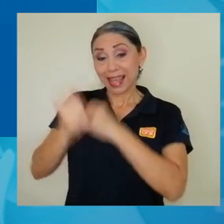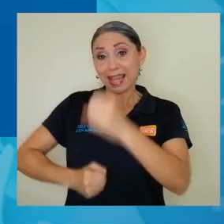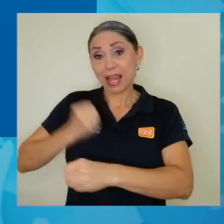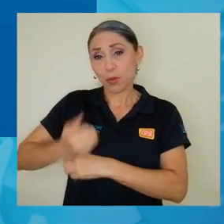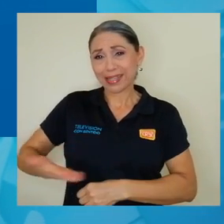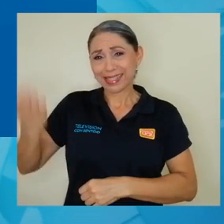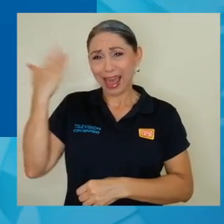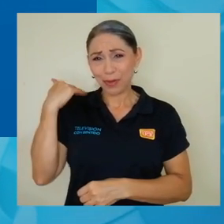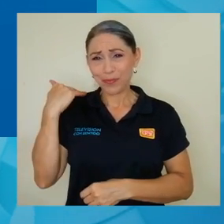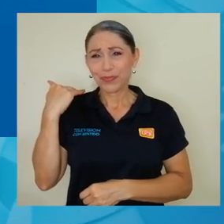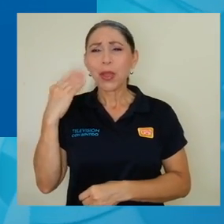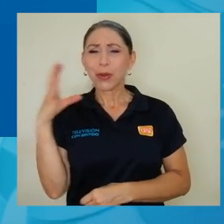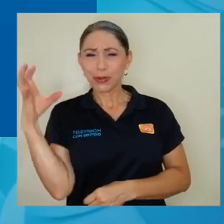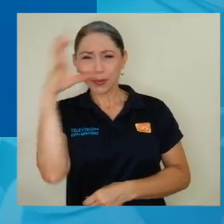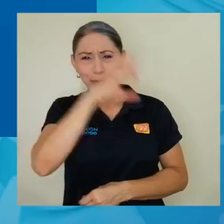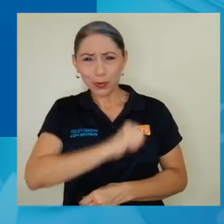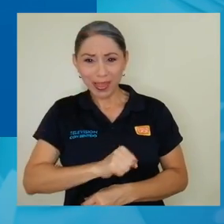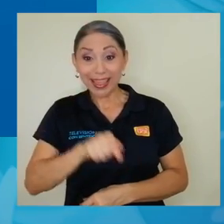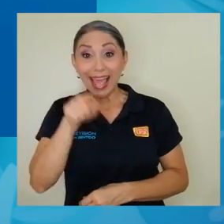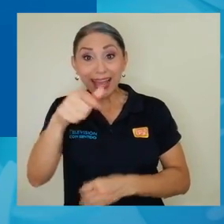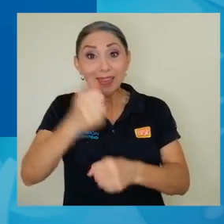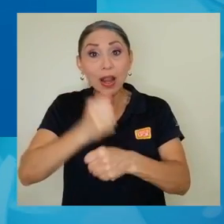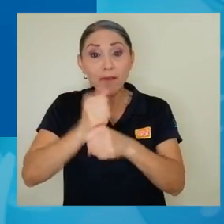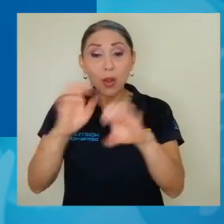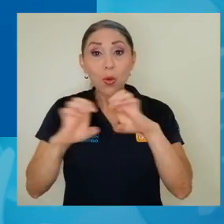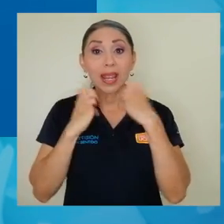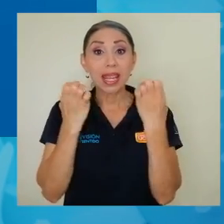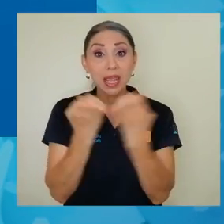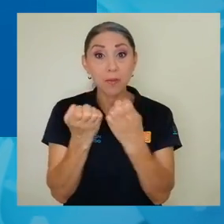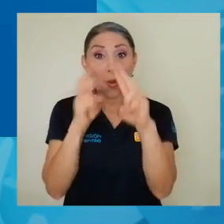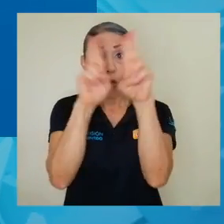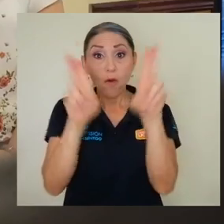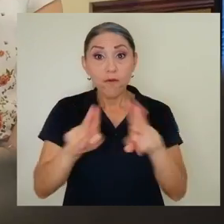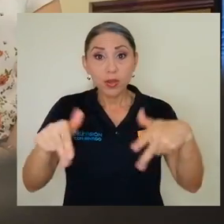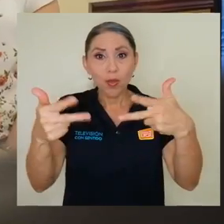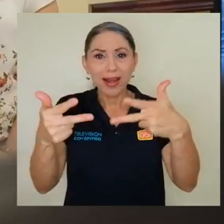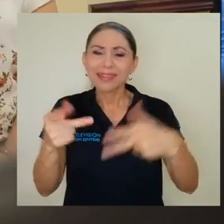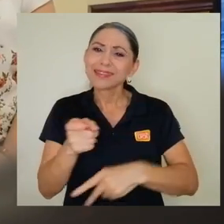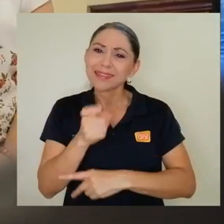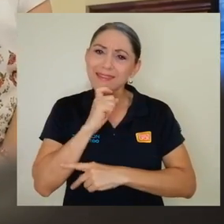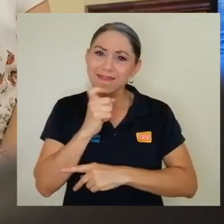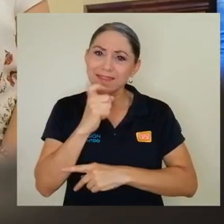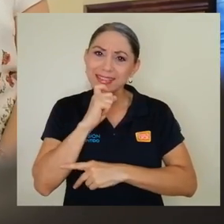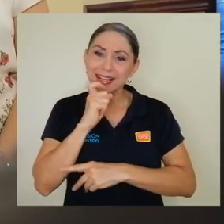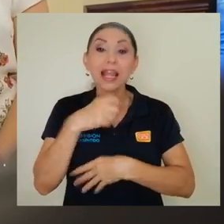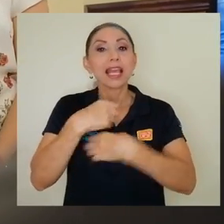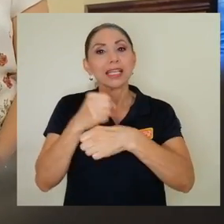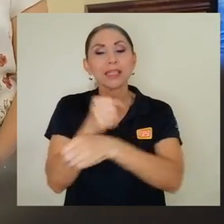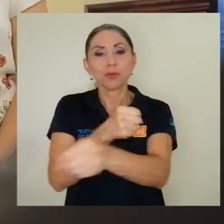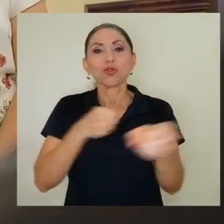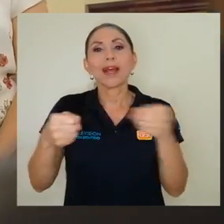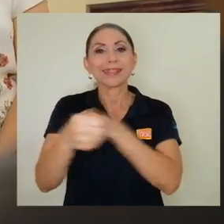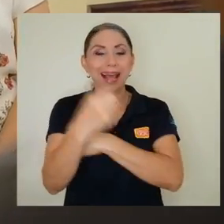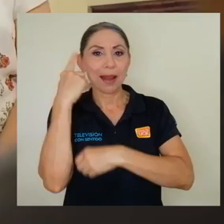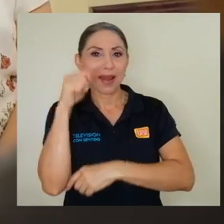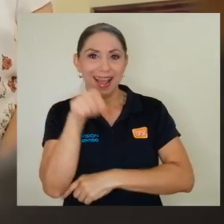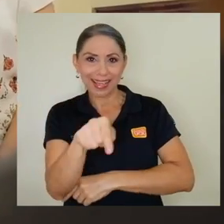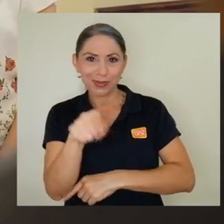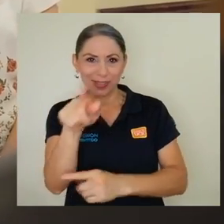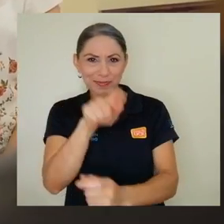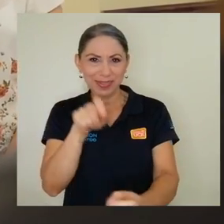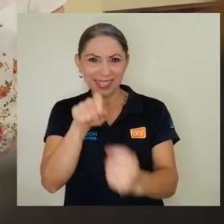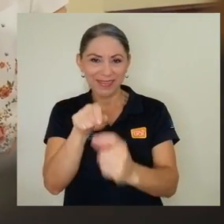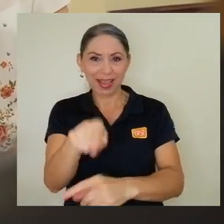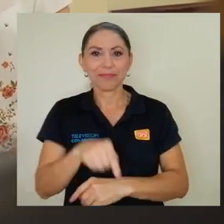es que esta parte de trabajo en equipo de manera virtual es difícil. Entonces hicimos una sala específica para esta.